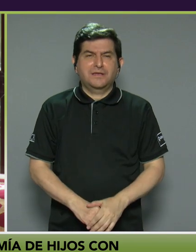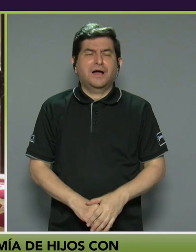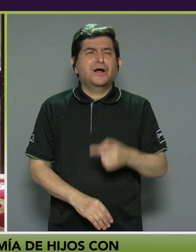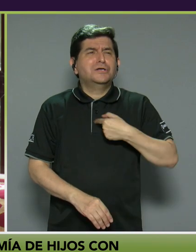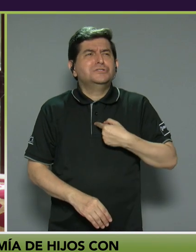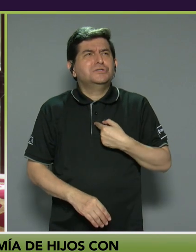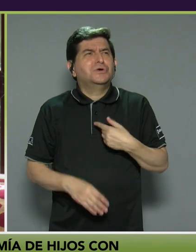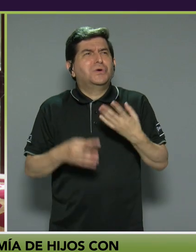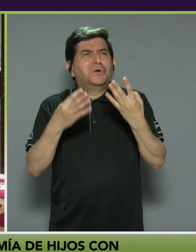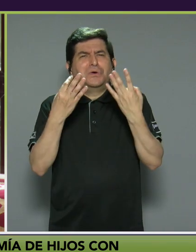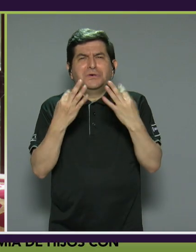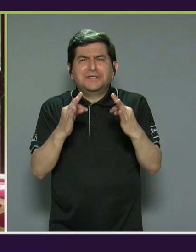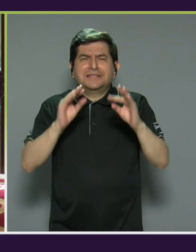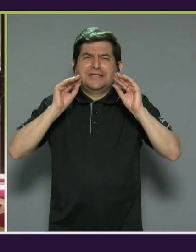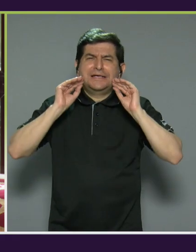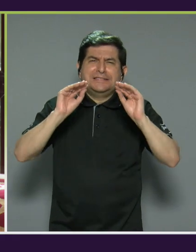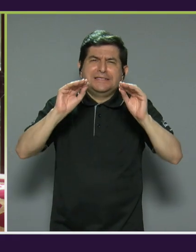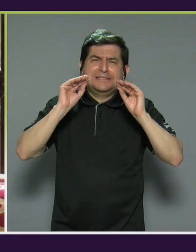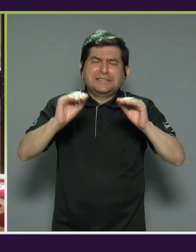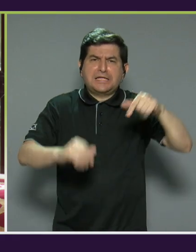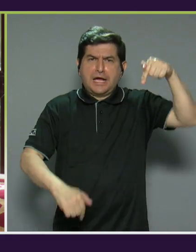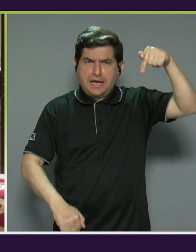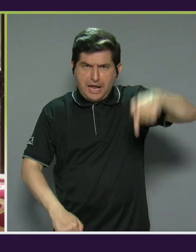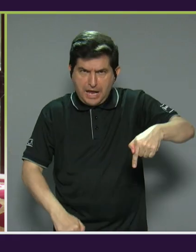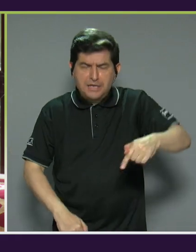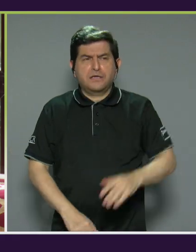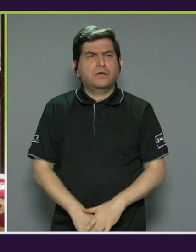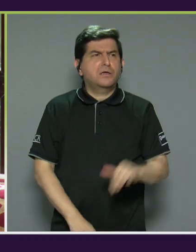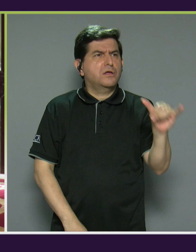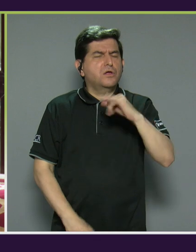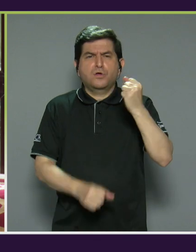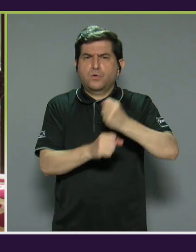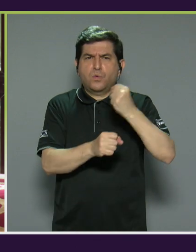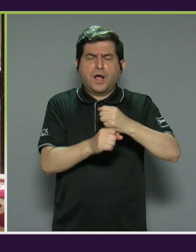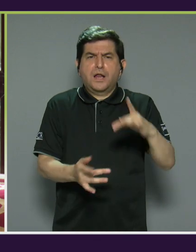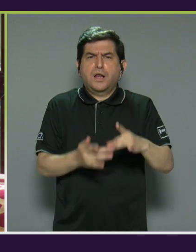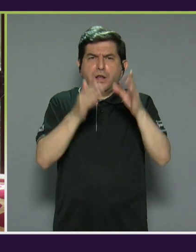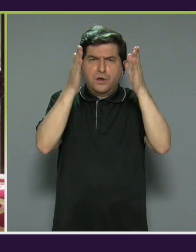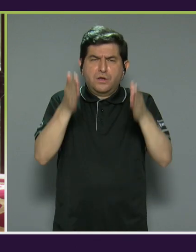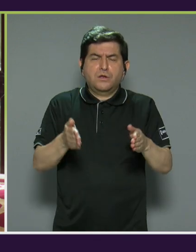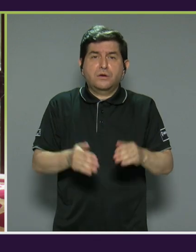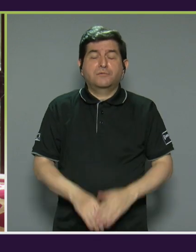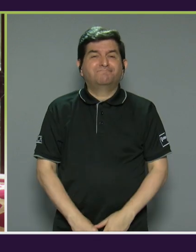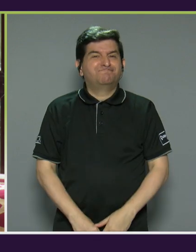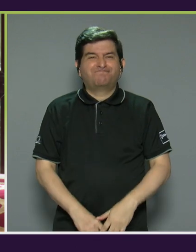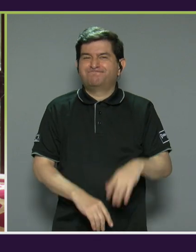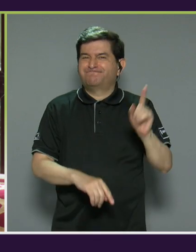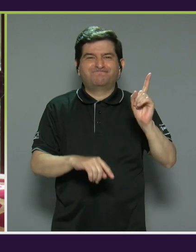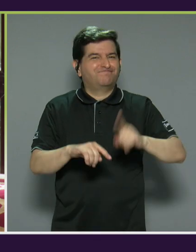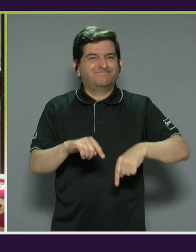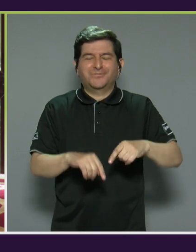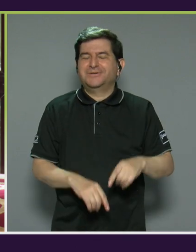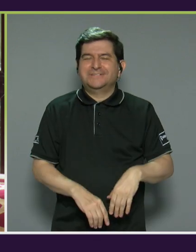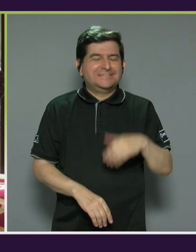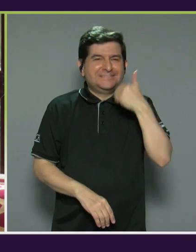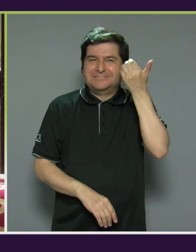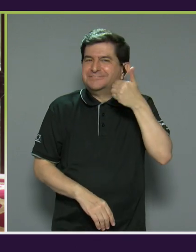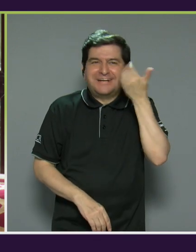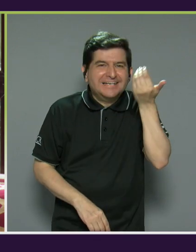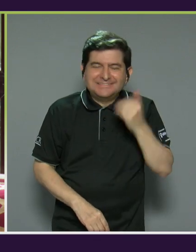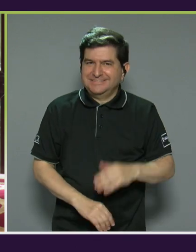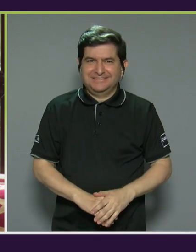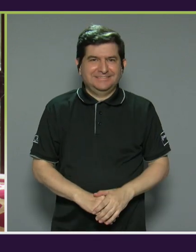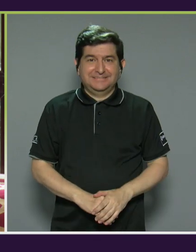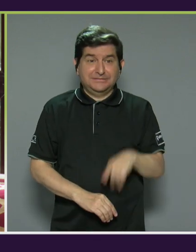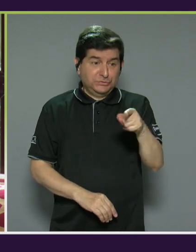buscado cómo enseñárselo aquí, también lo he trabajado con especialistas de muchos y no es fácil. Es decir,